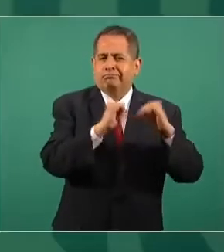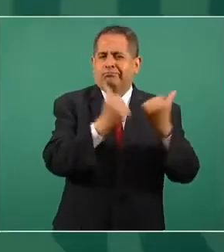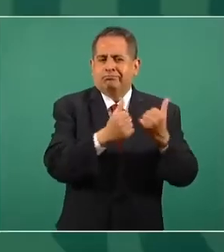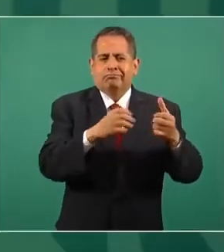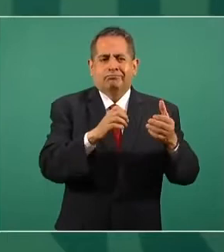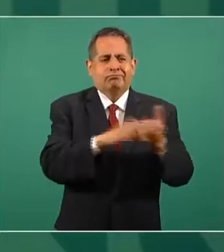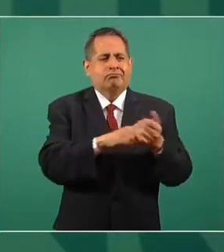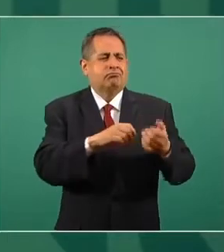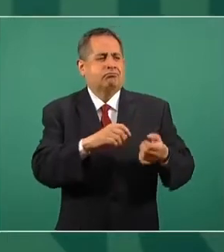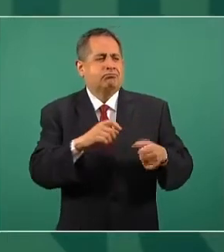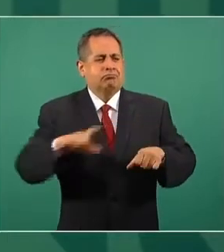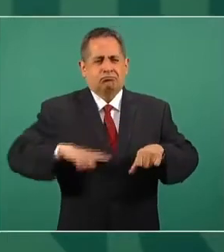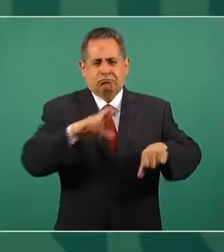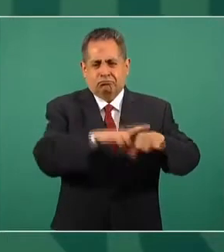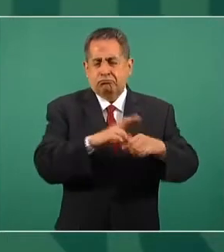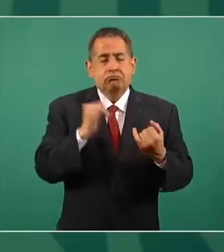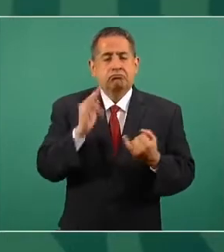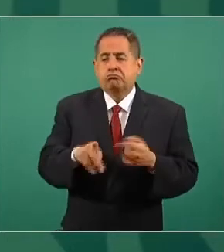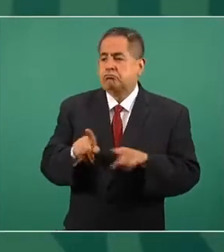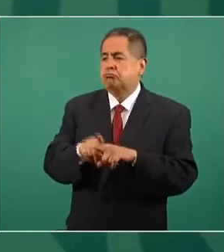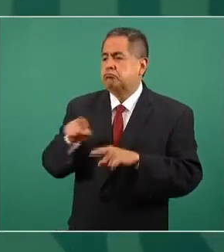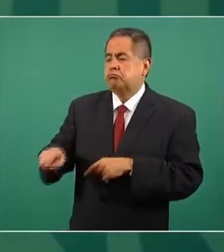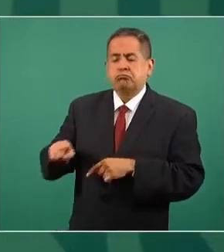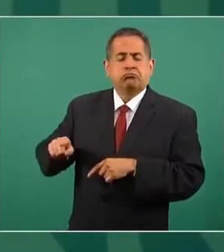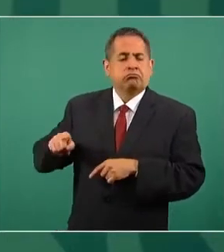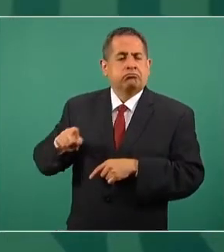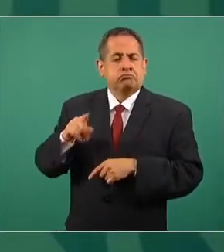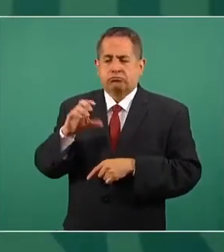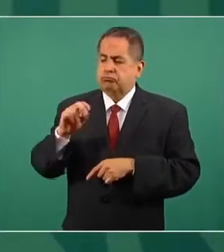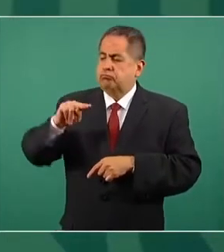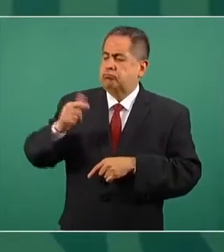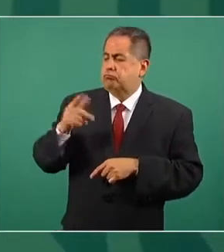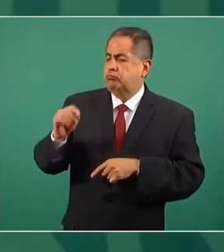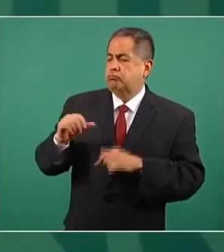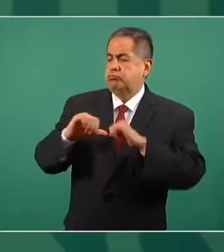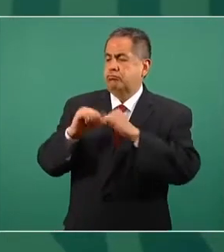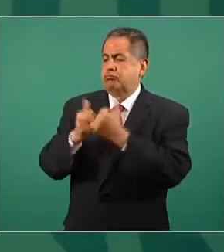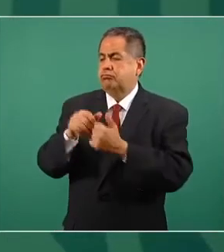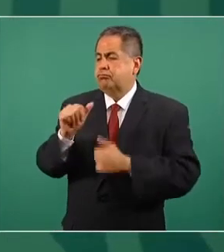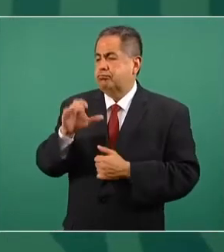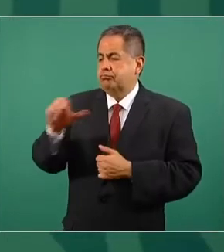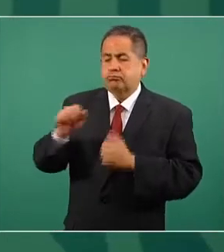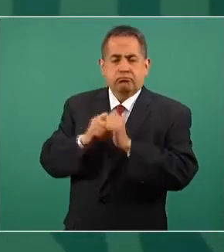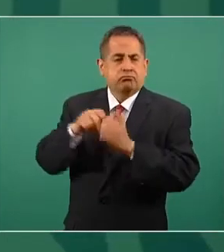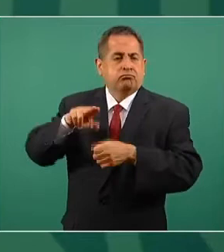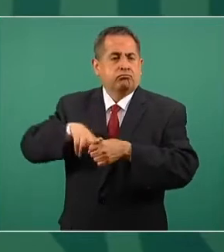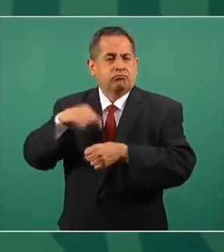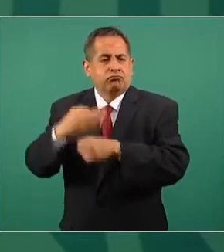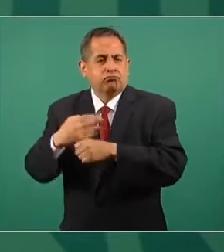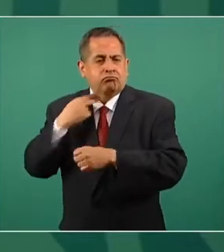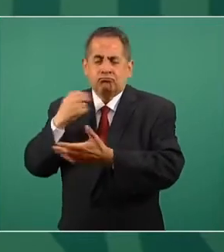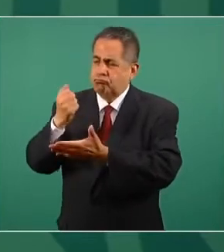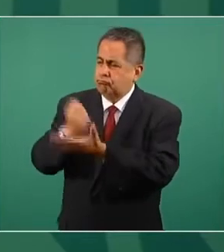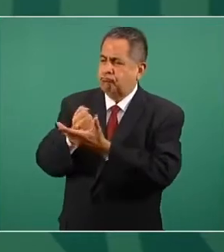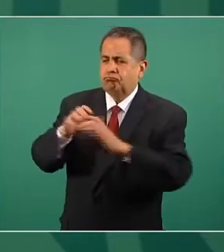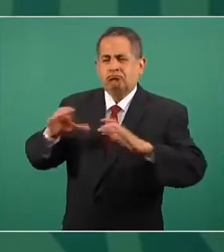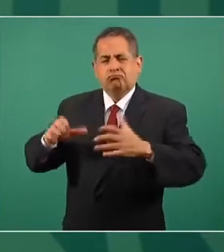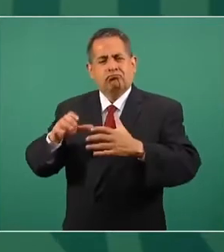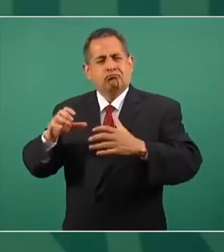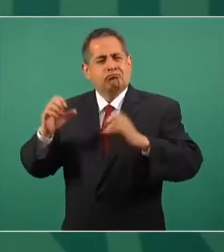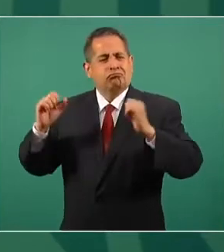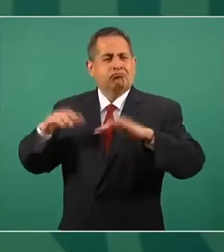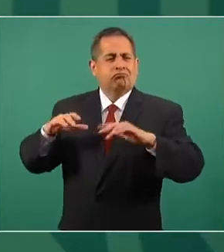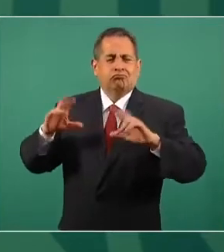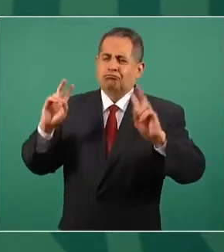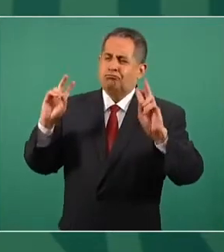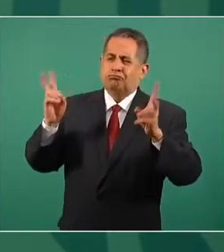lo hizo en su momento la Conago, una asociación civil que se constituyó ante notario público como Conferencia